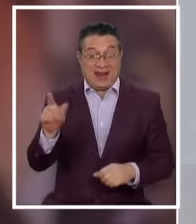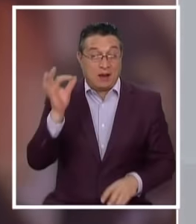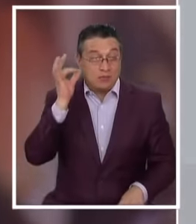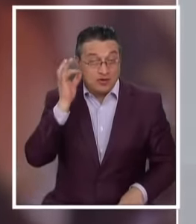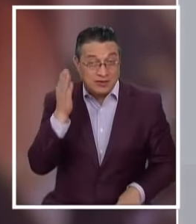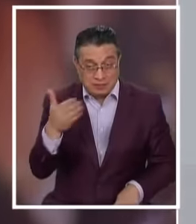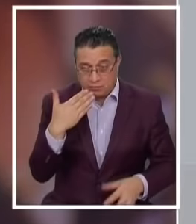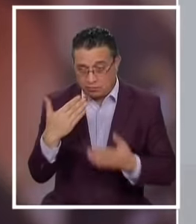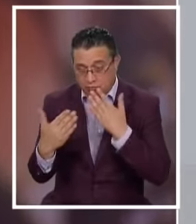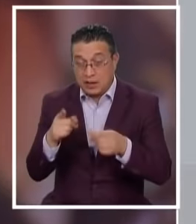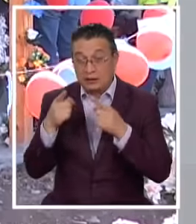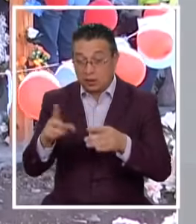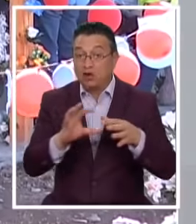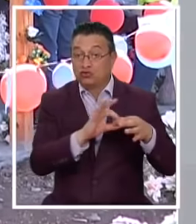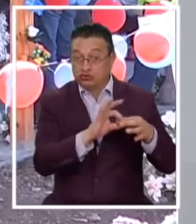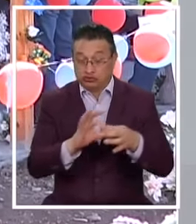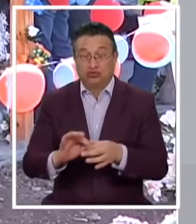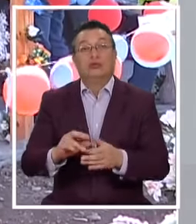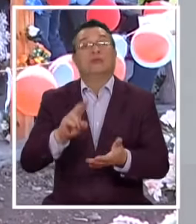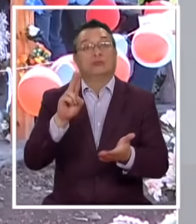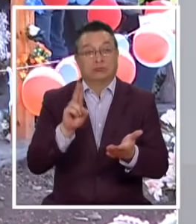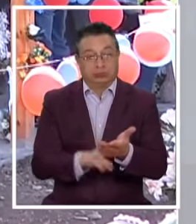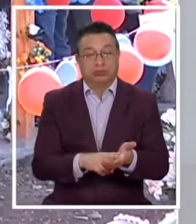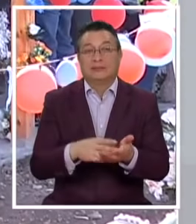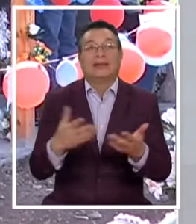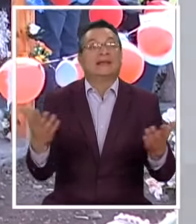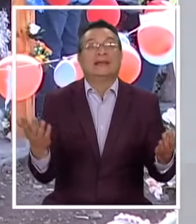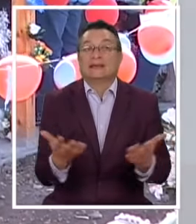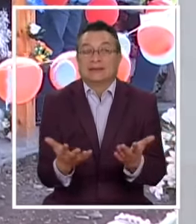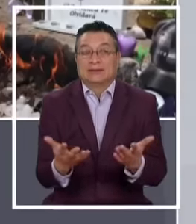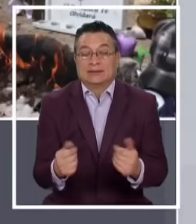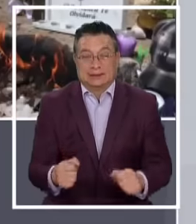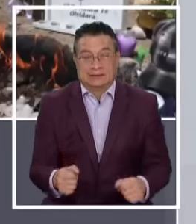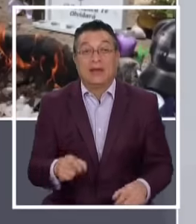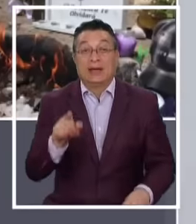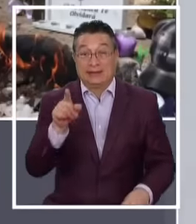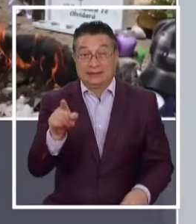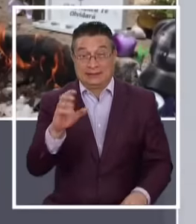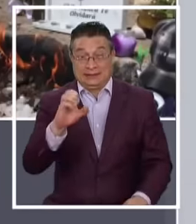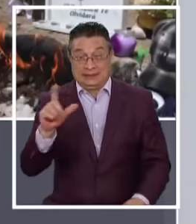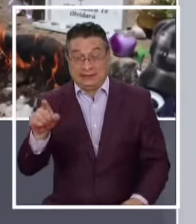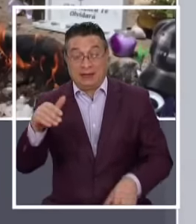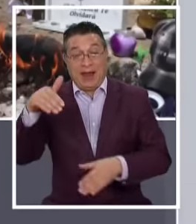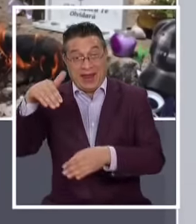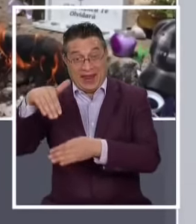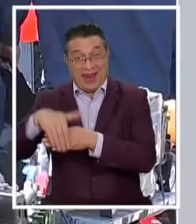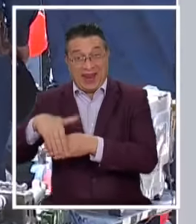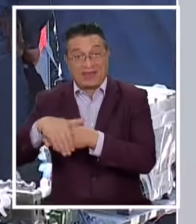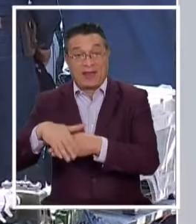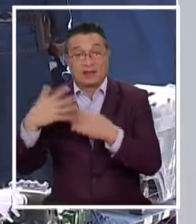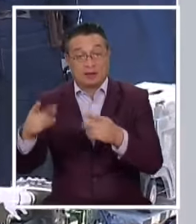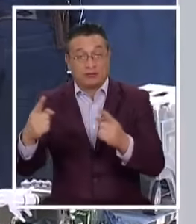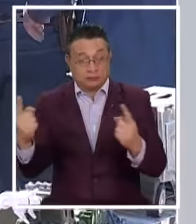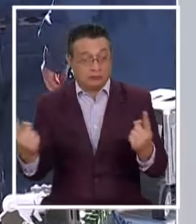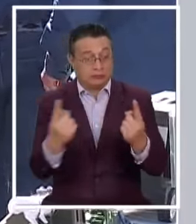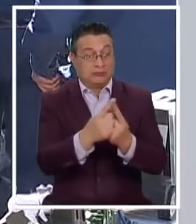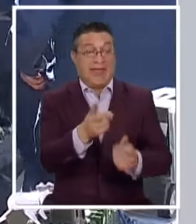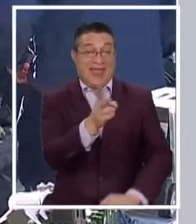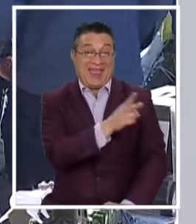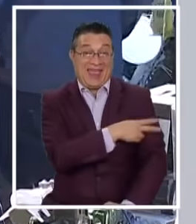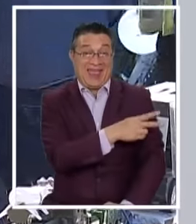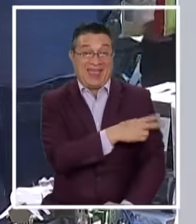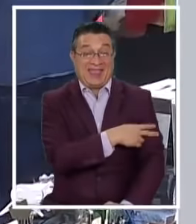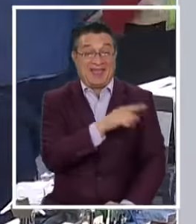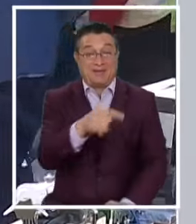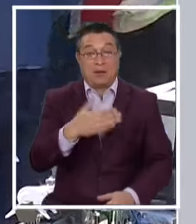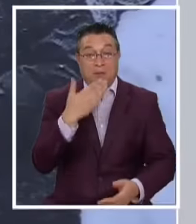Efectivamente Ese hecho ocurrió En qué sentido Ella estuvo En la tarde Con la Con la Con la jefe De